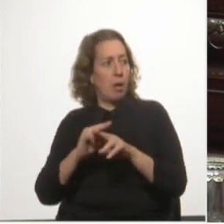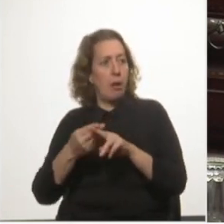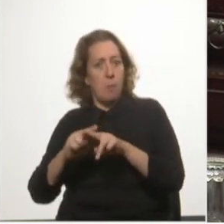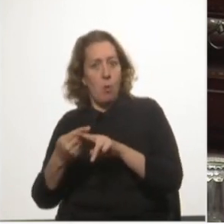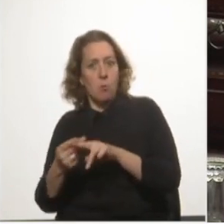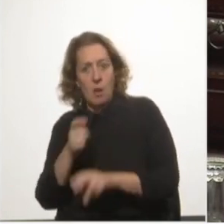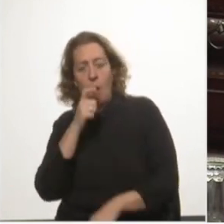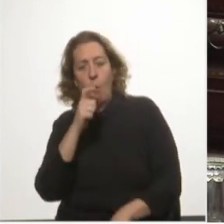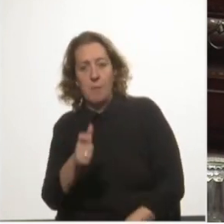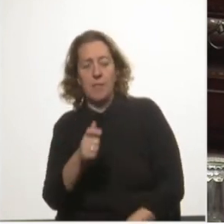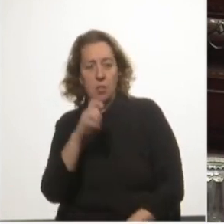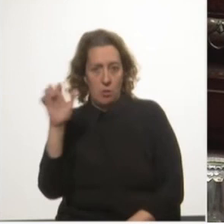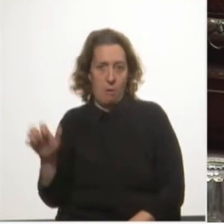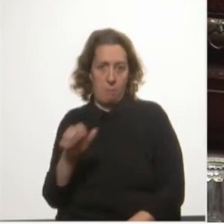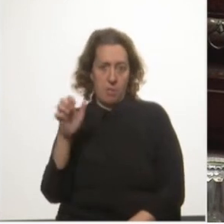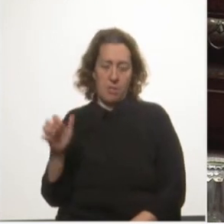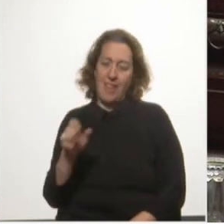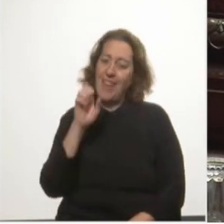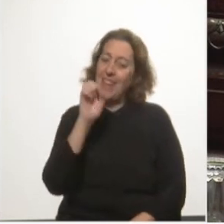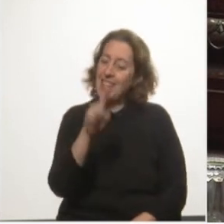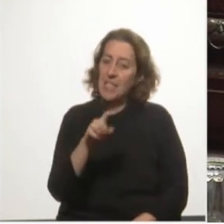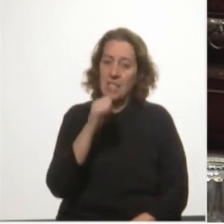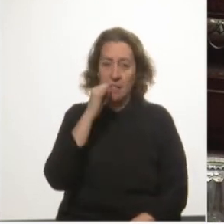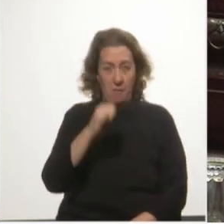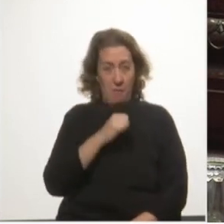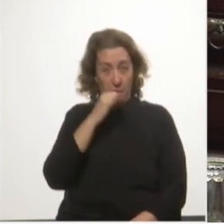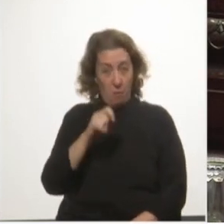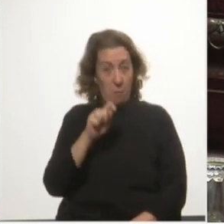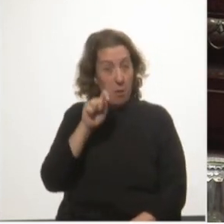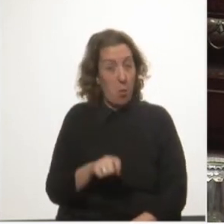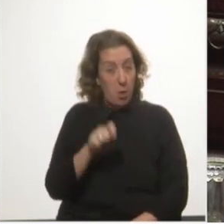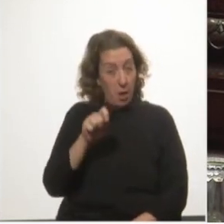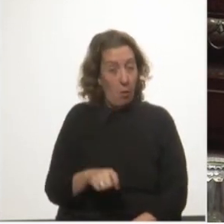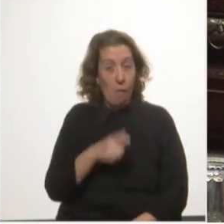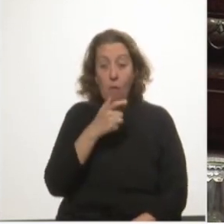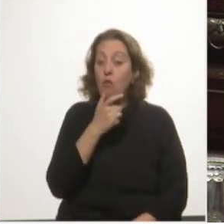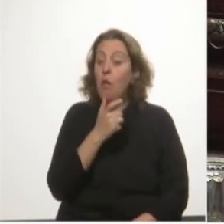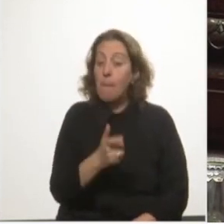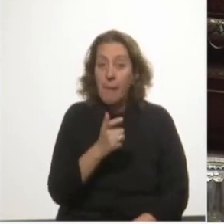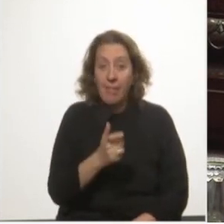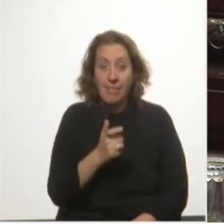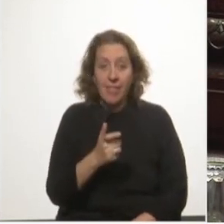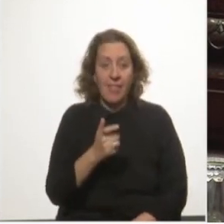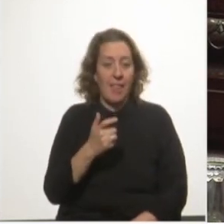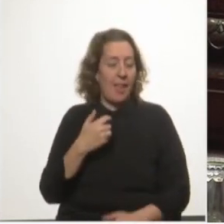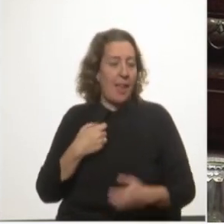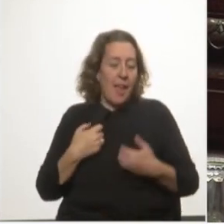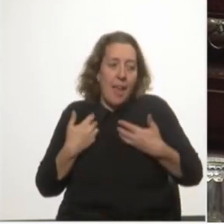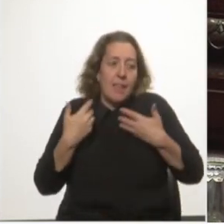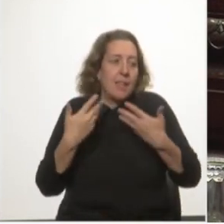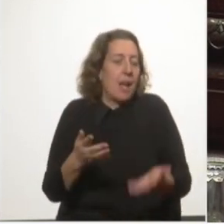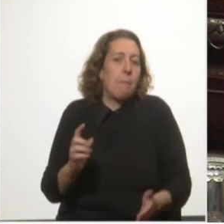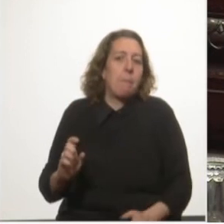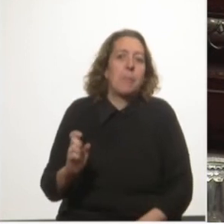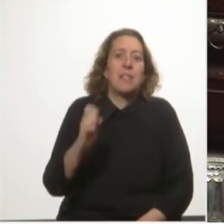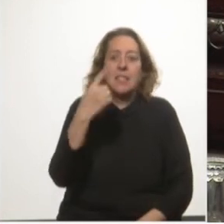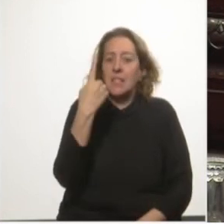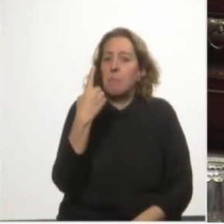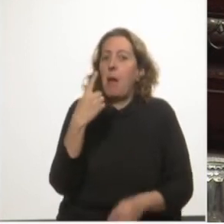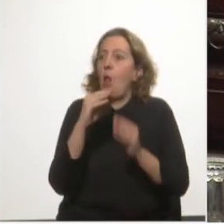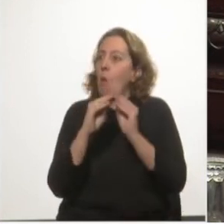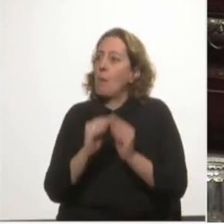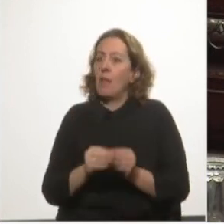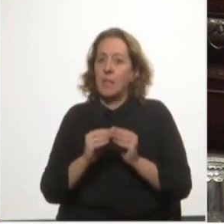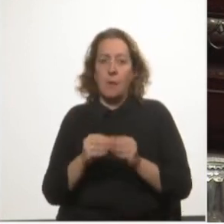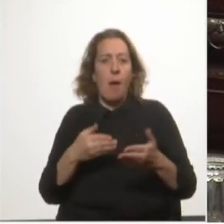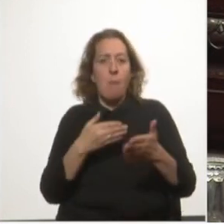empresa. ¿Ese es el informe jurídico que fundamenta la entrega de la principal operativa del puerto de Montevideo